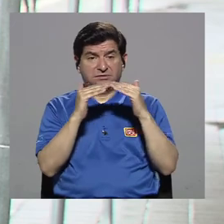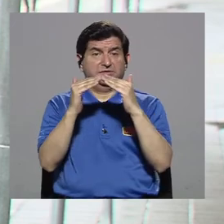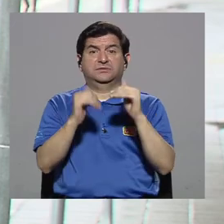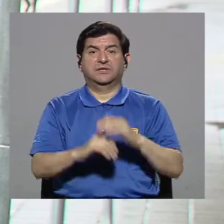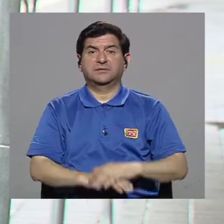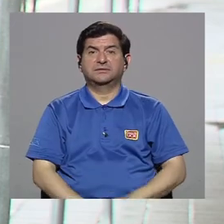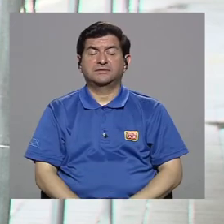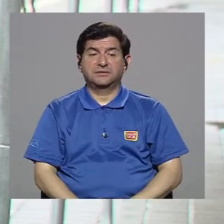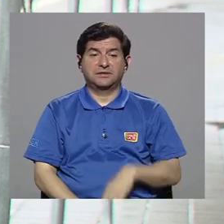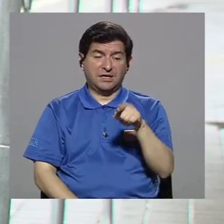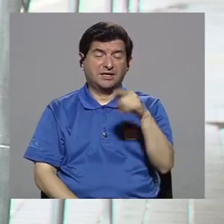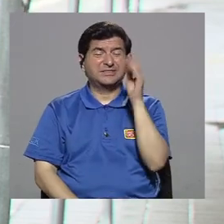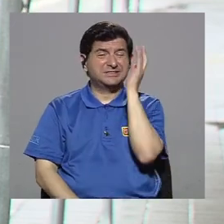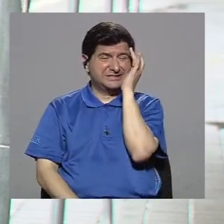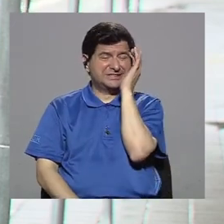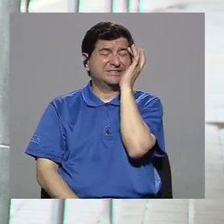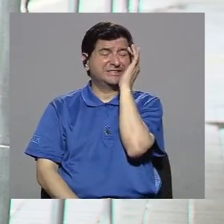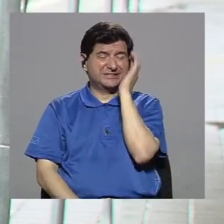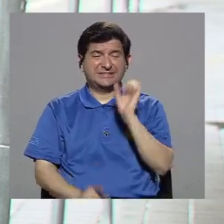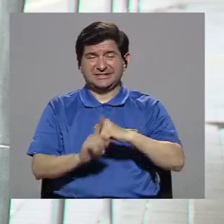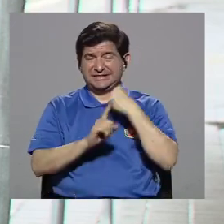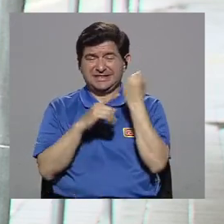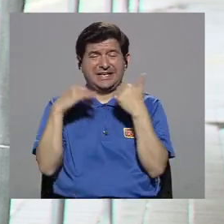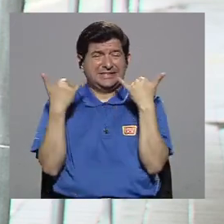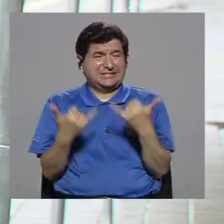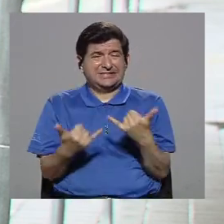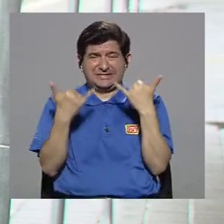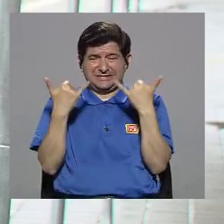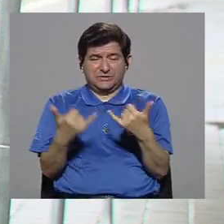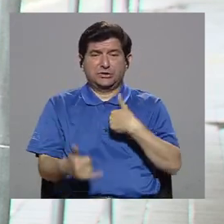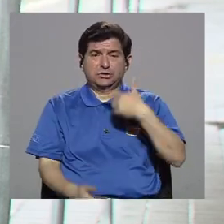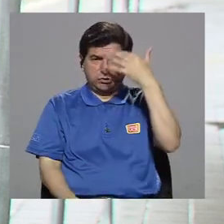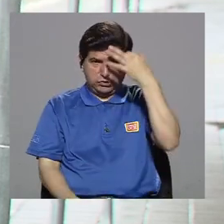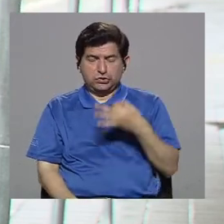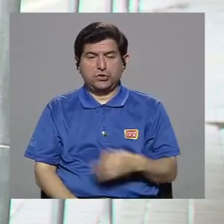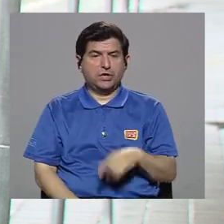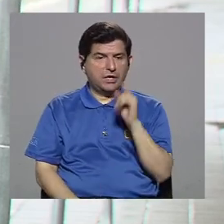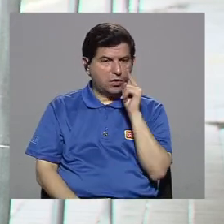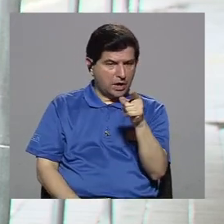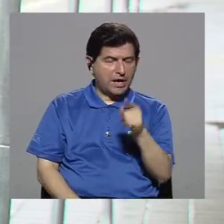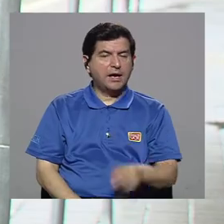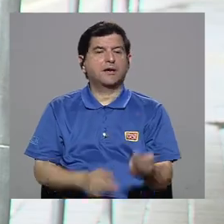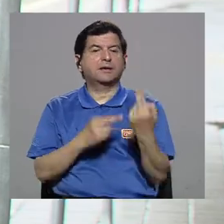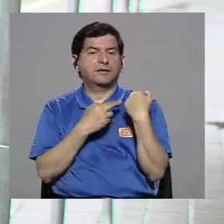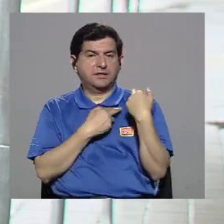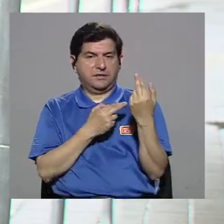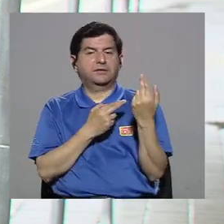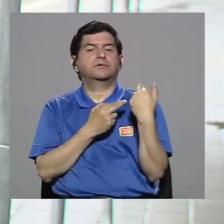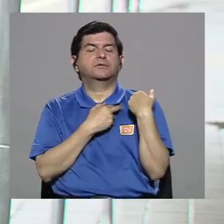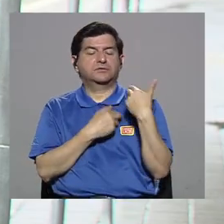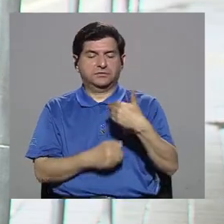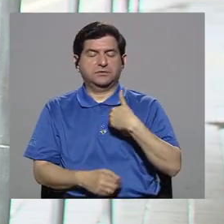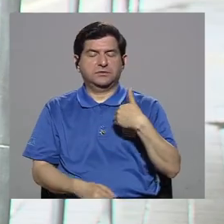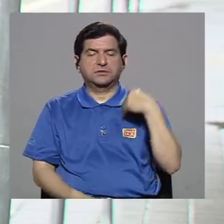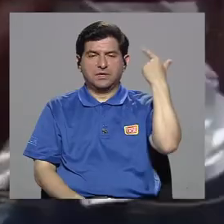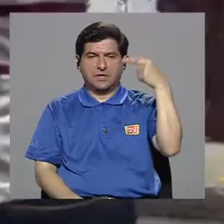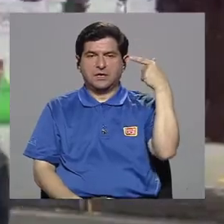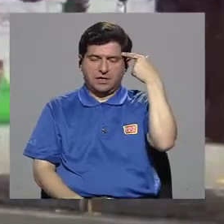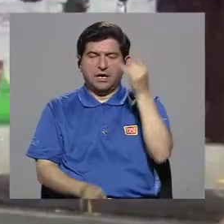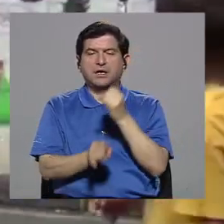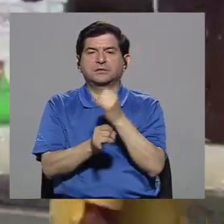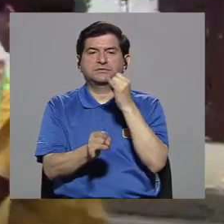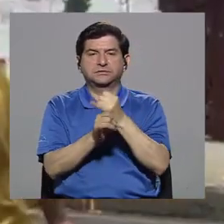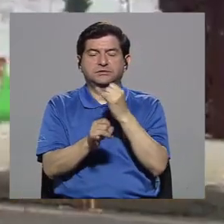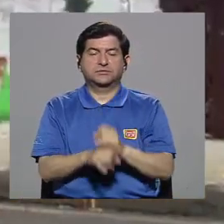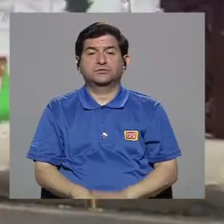que son preocupantes al Estado en el que se encuentran, yo creería que ahí hay una responsabilidad del Estado y las instituciones que